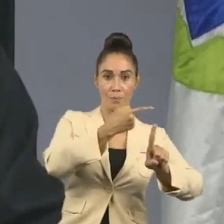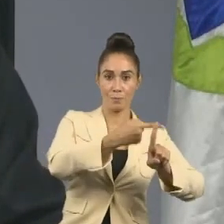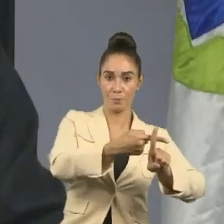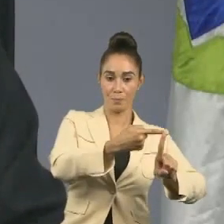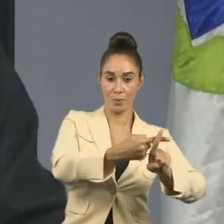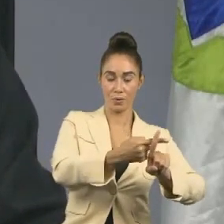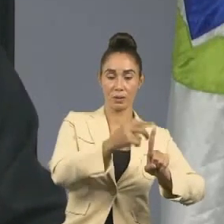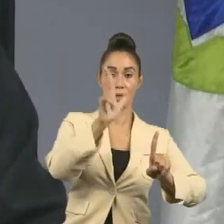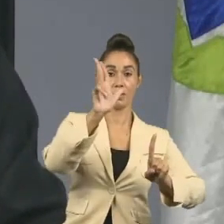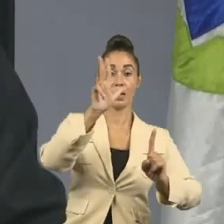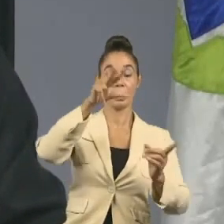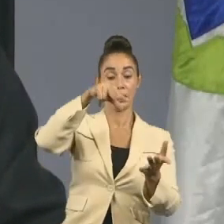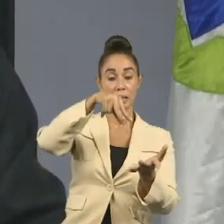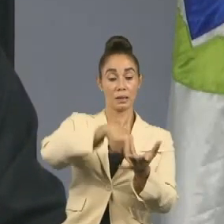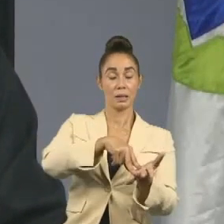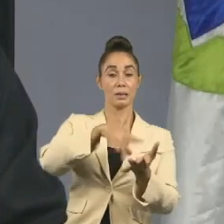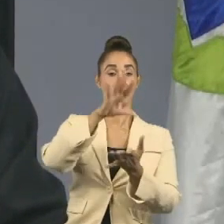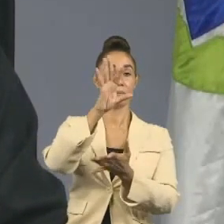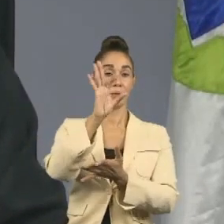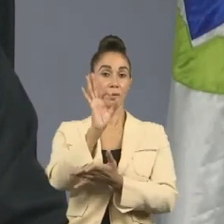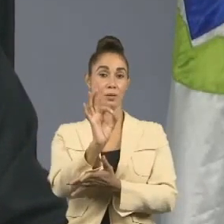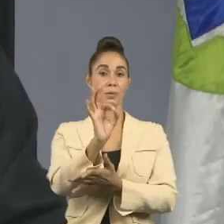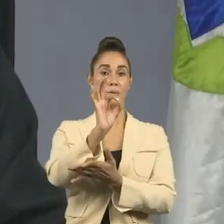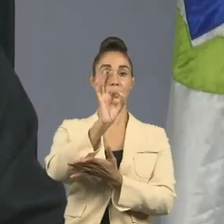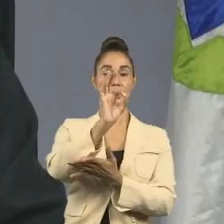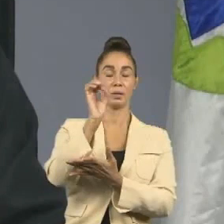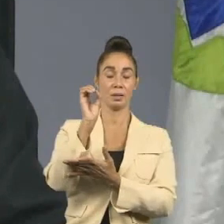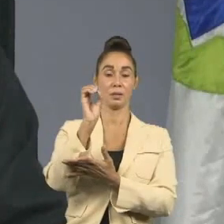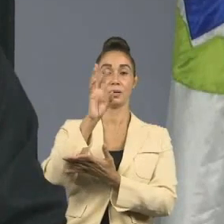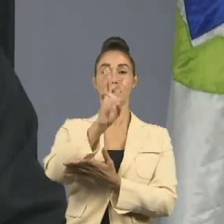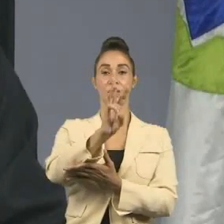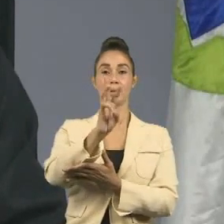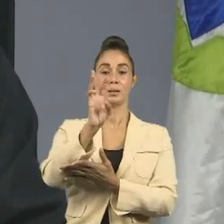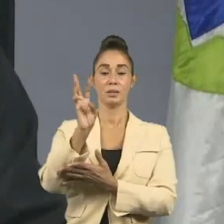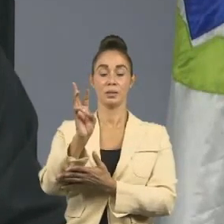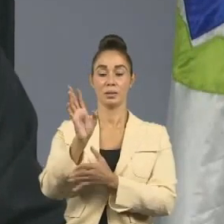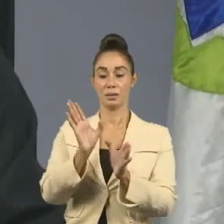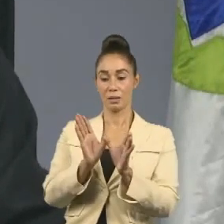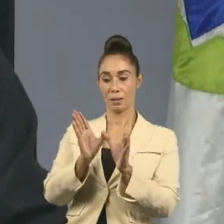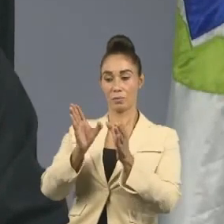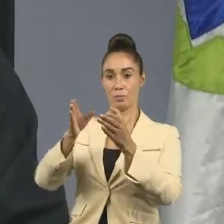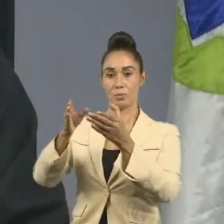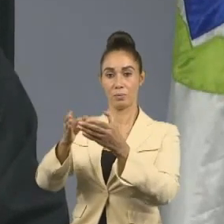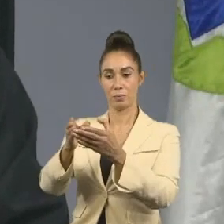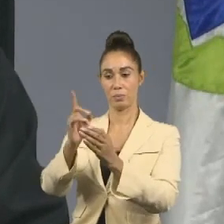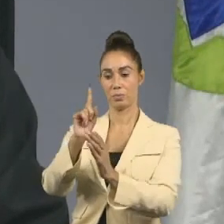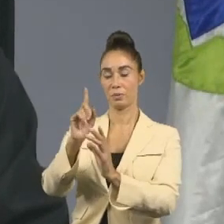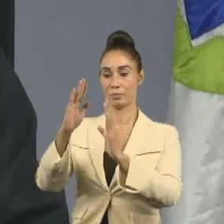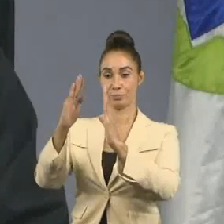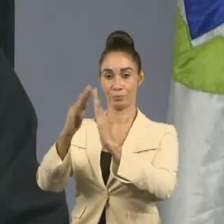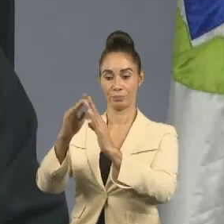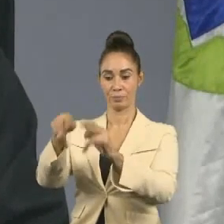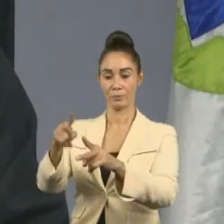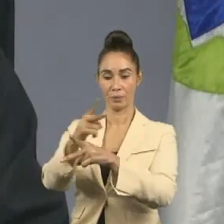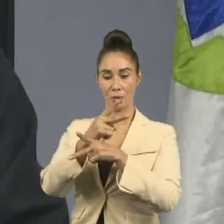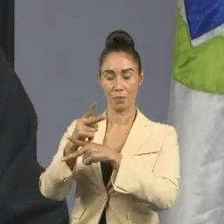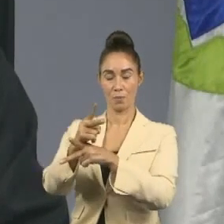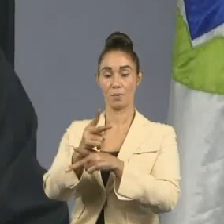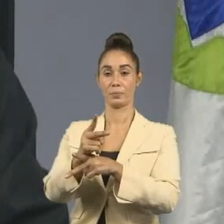3.966 se encuentran en aislamiento domiciliario y 1